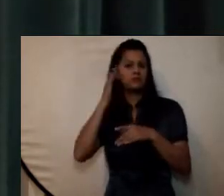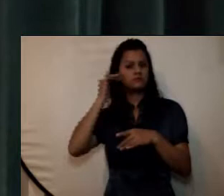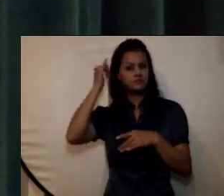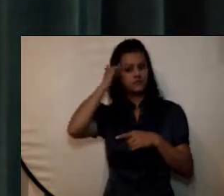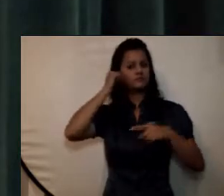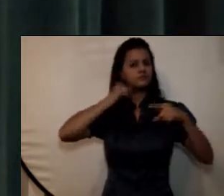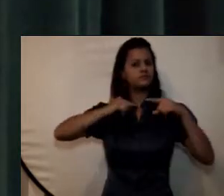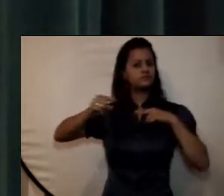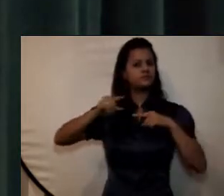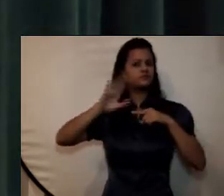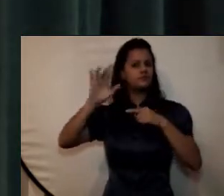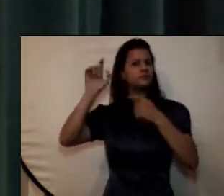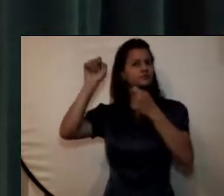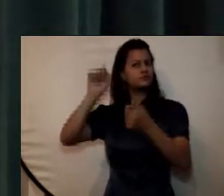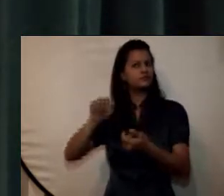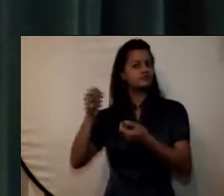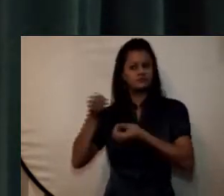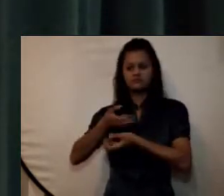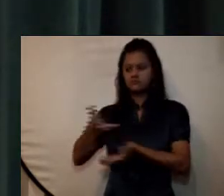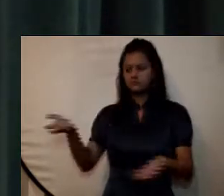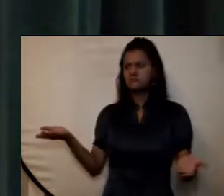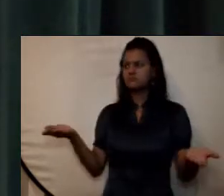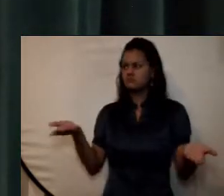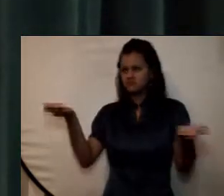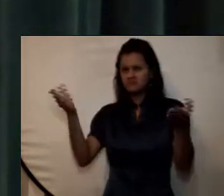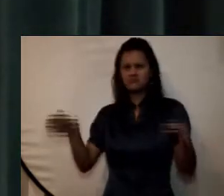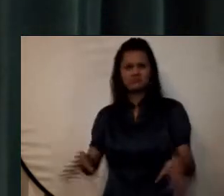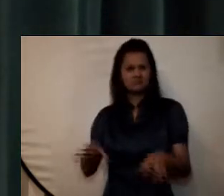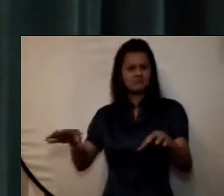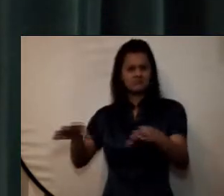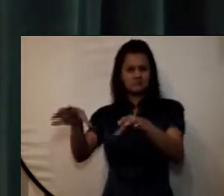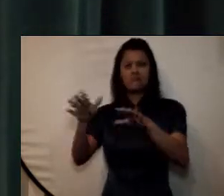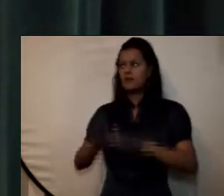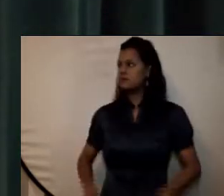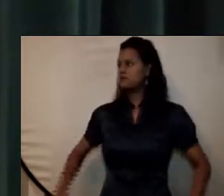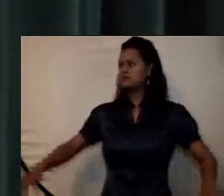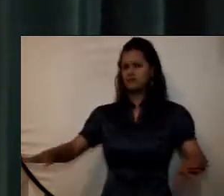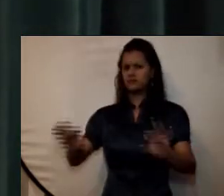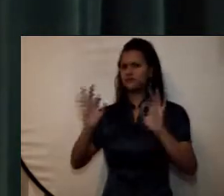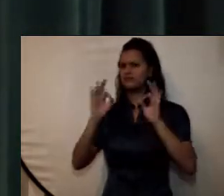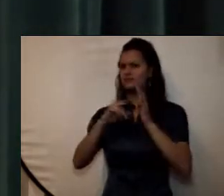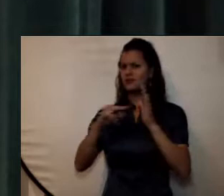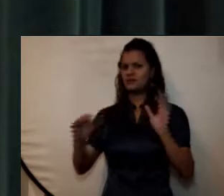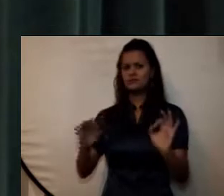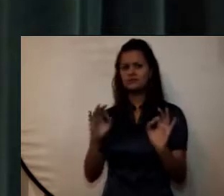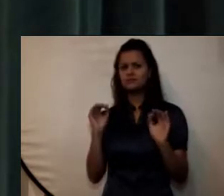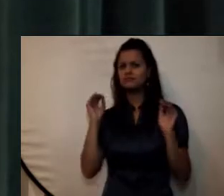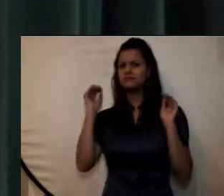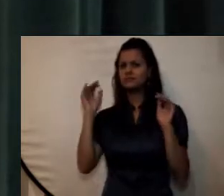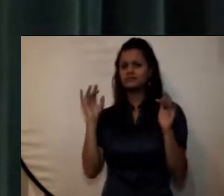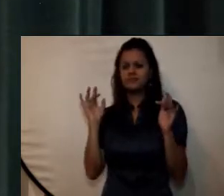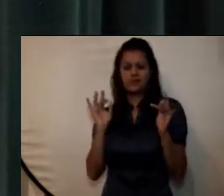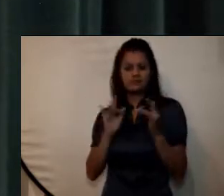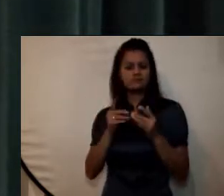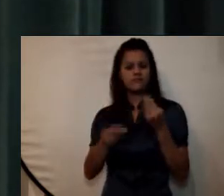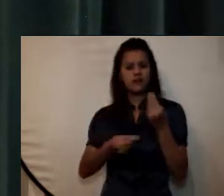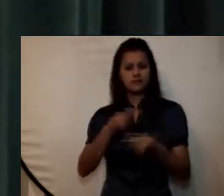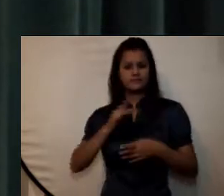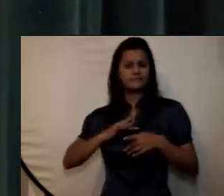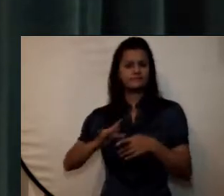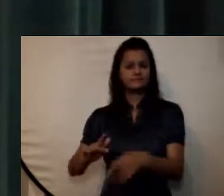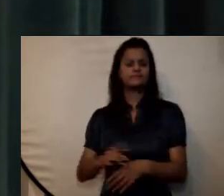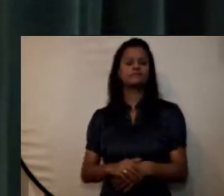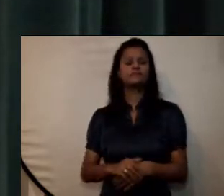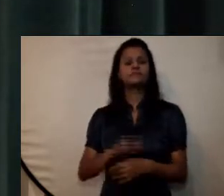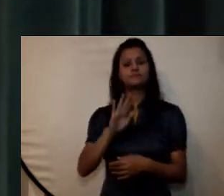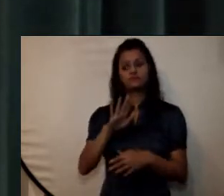universitario espacios dotados con equipos de última generación adecuados para las mismas se incrementaron los espacios académicos